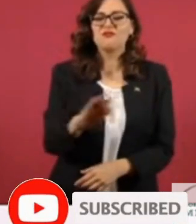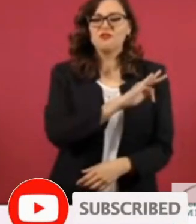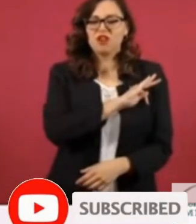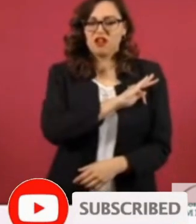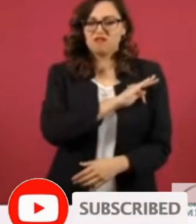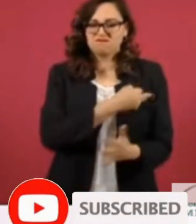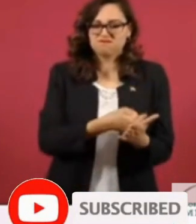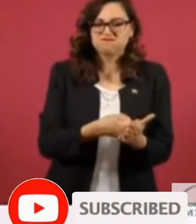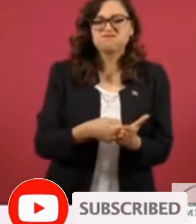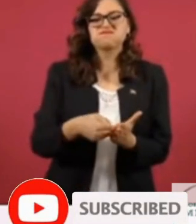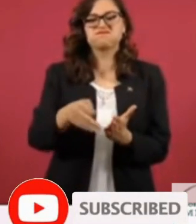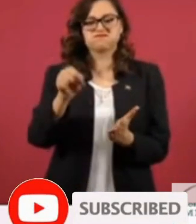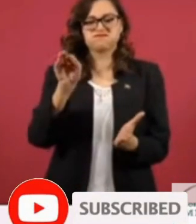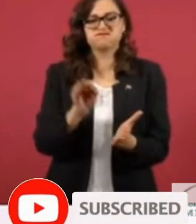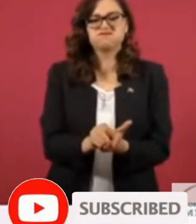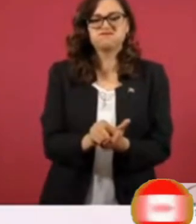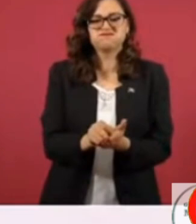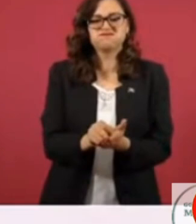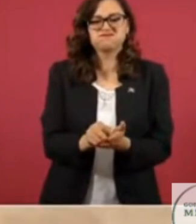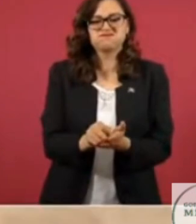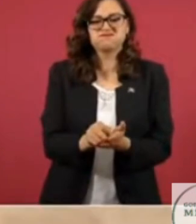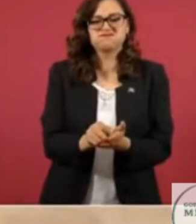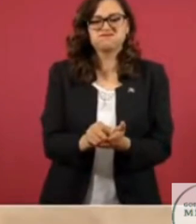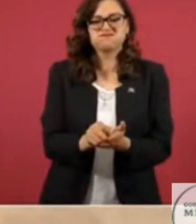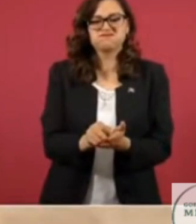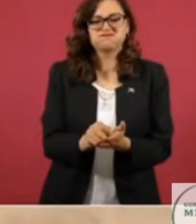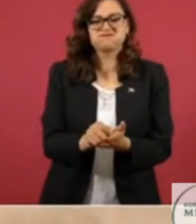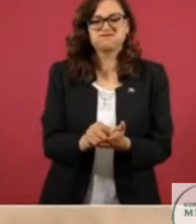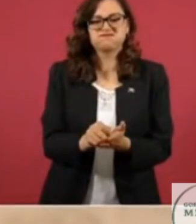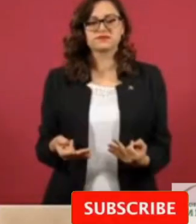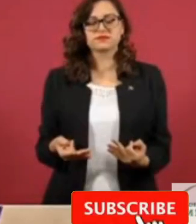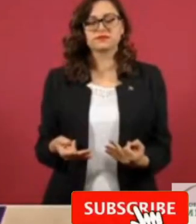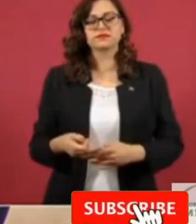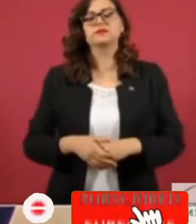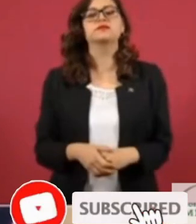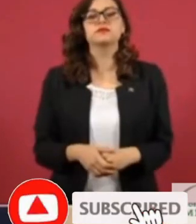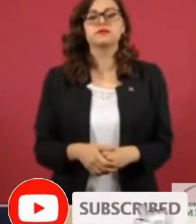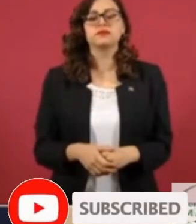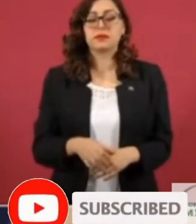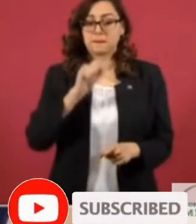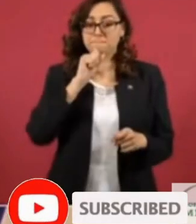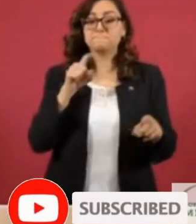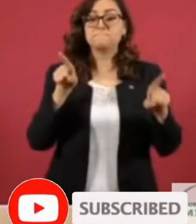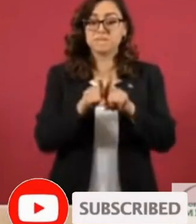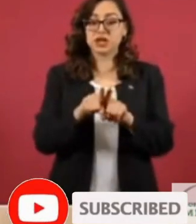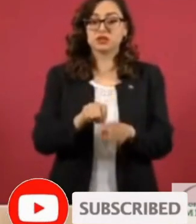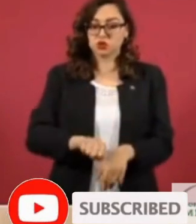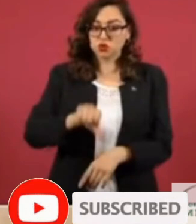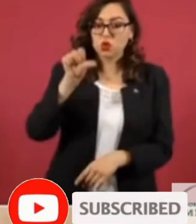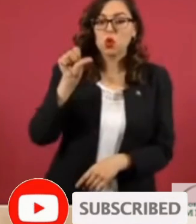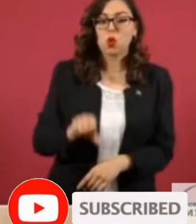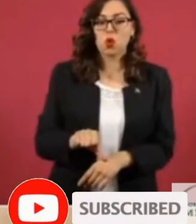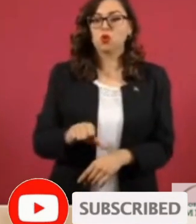arrojo y dignidad. También en este acto cívico